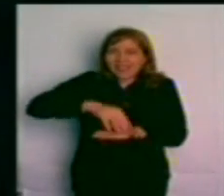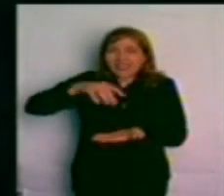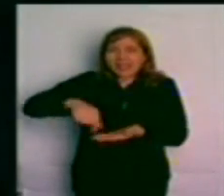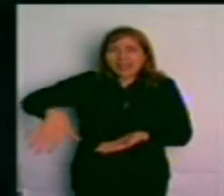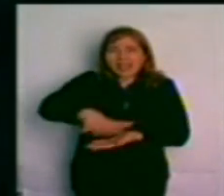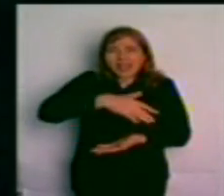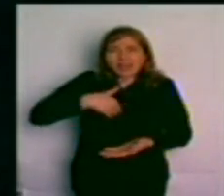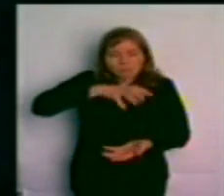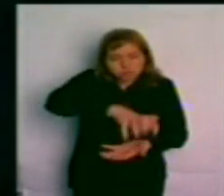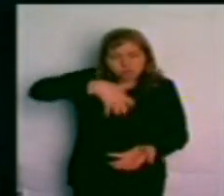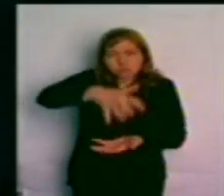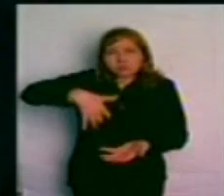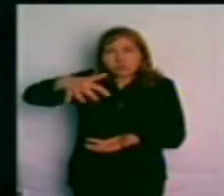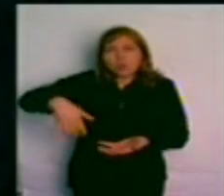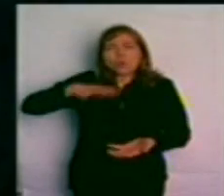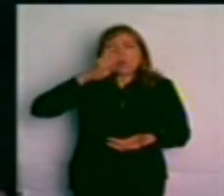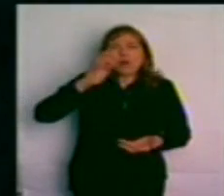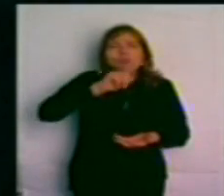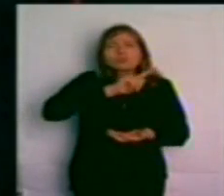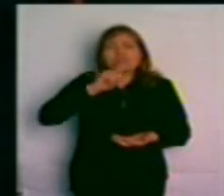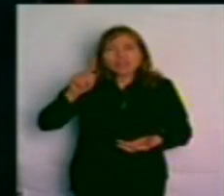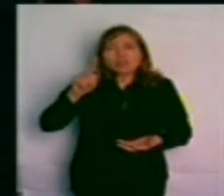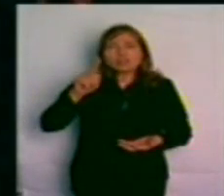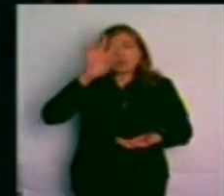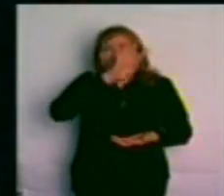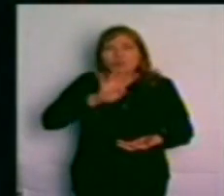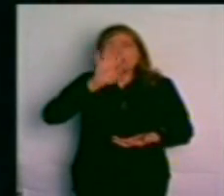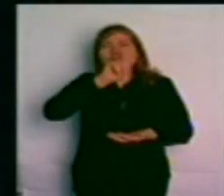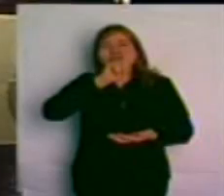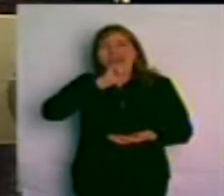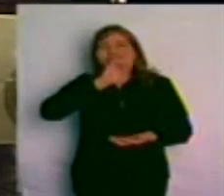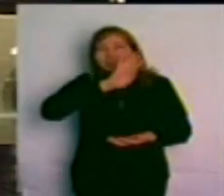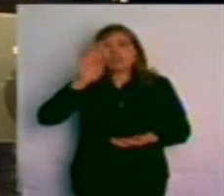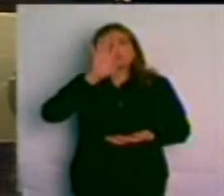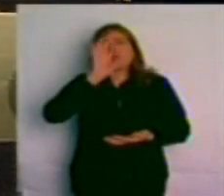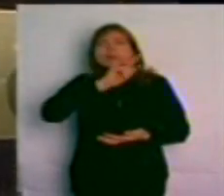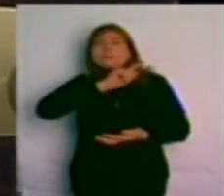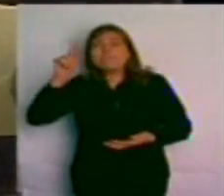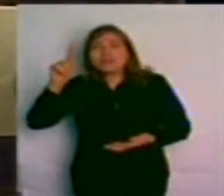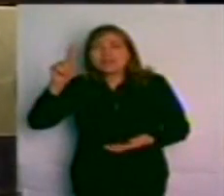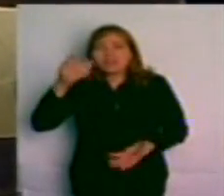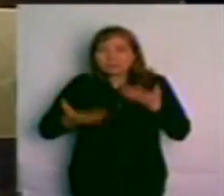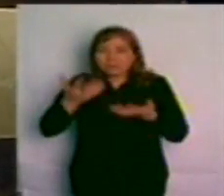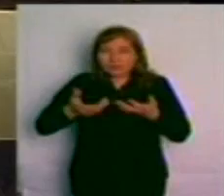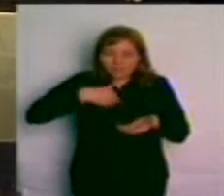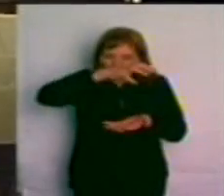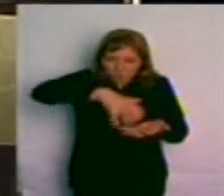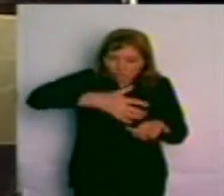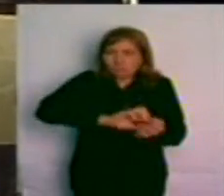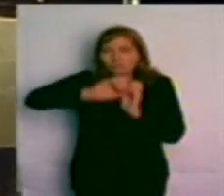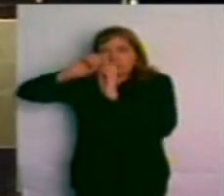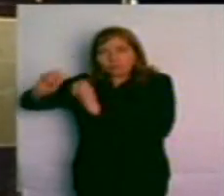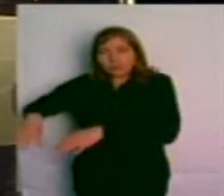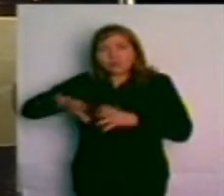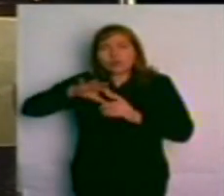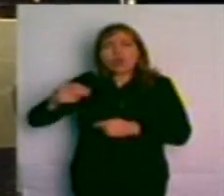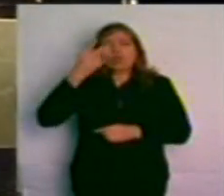.000 metros cúbicos de tierra, sacamos 40.000 toneladas de escombro, 2.000